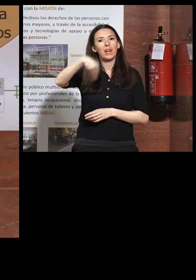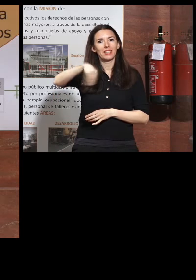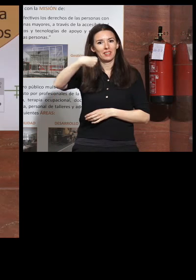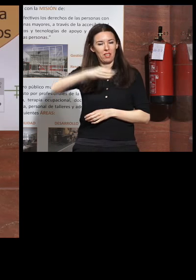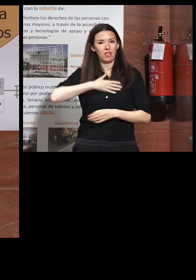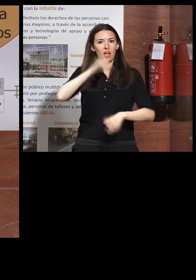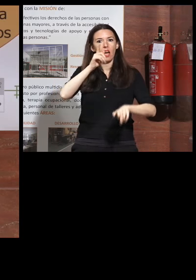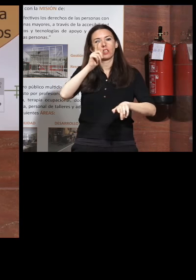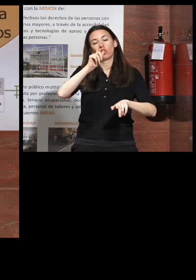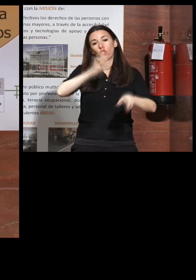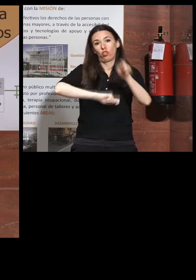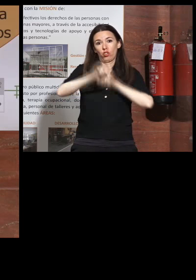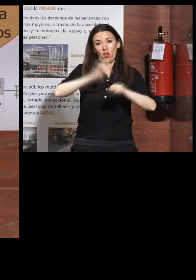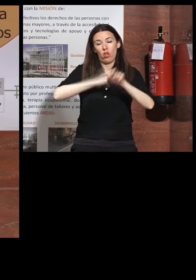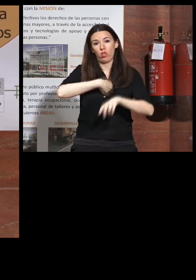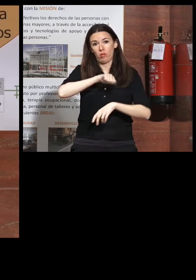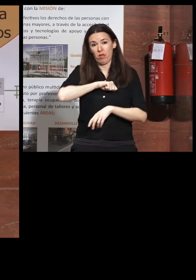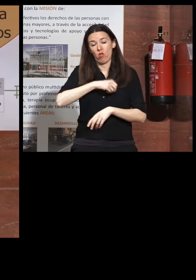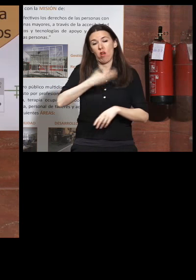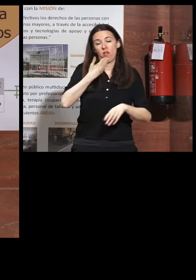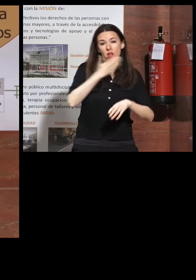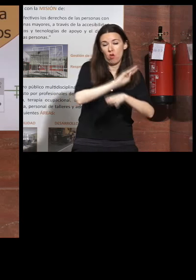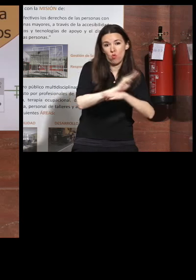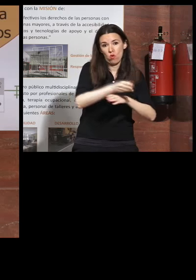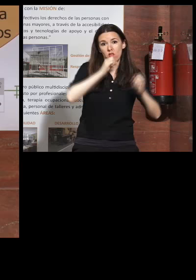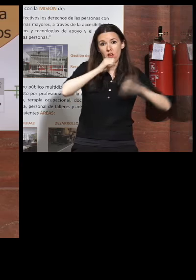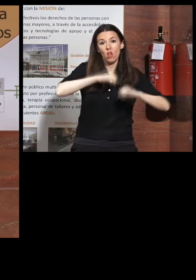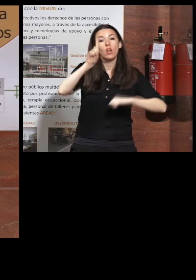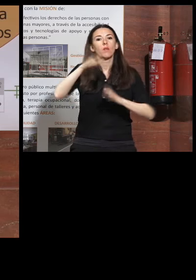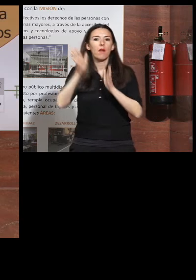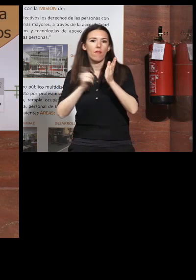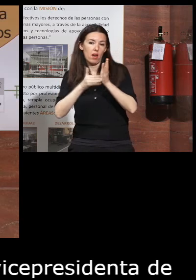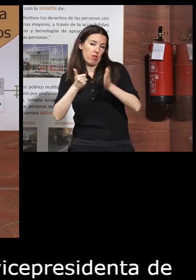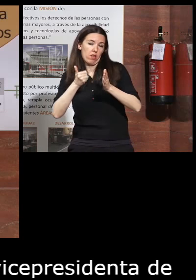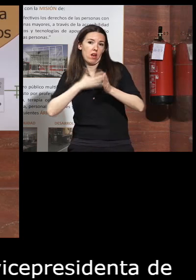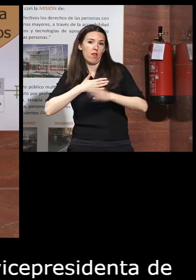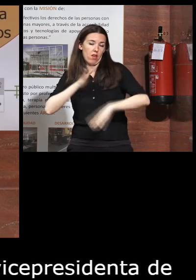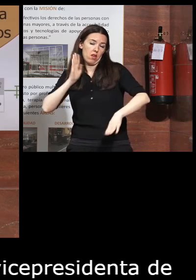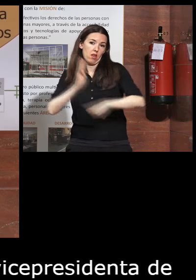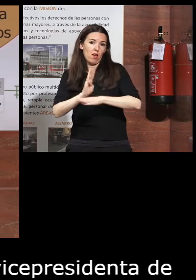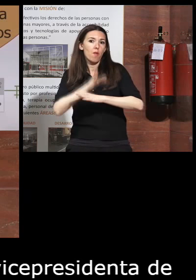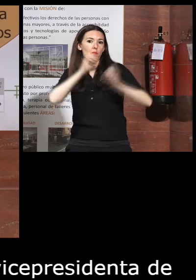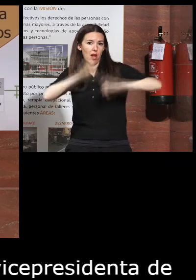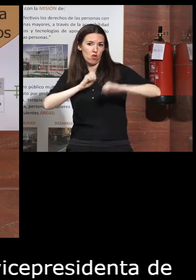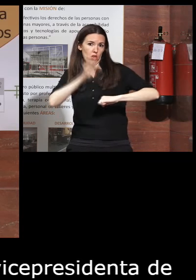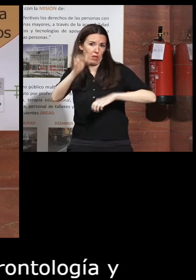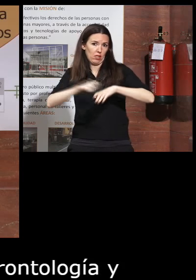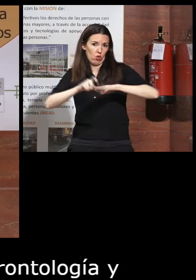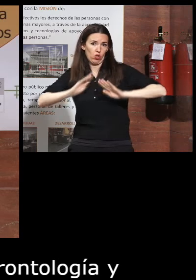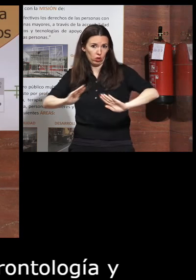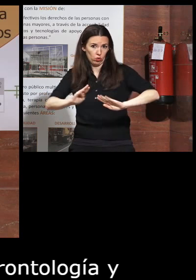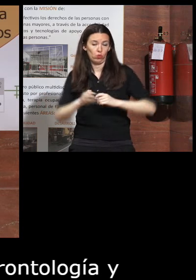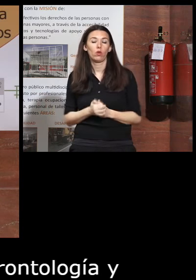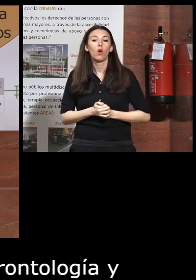de la Sociedad Española de Geriatría y Gerontología y presidenta de la Sociedad Valenciana de Geriatría y Gerontología y